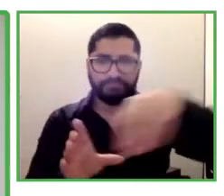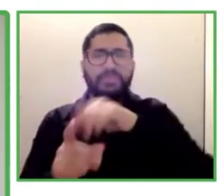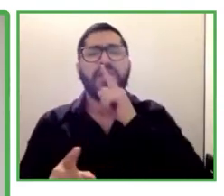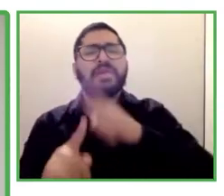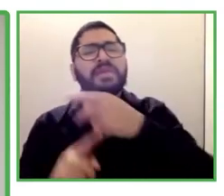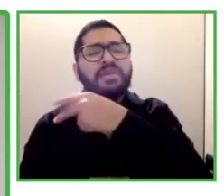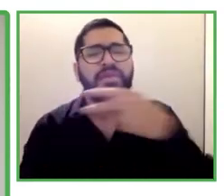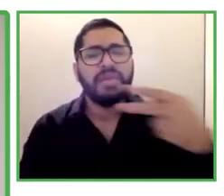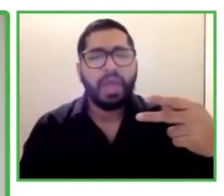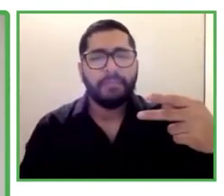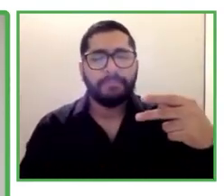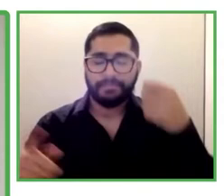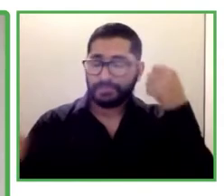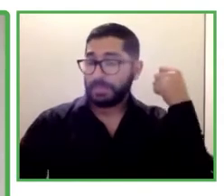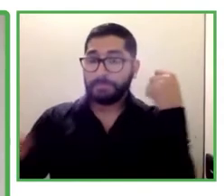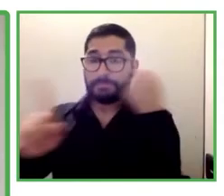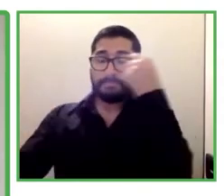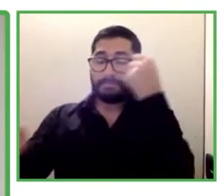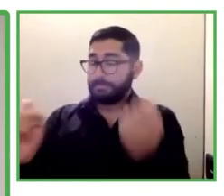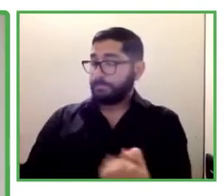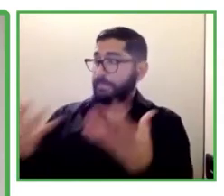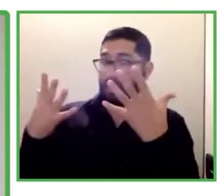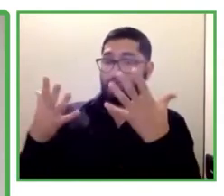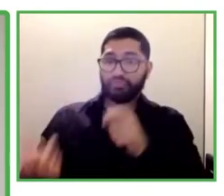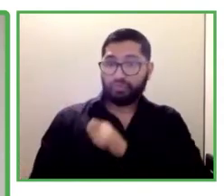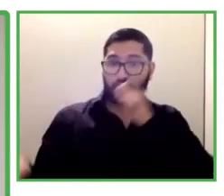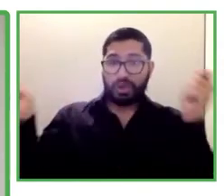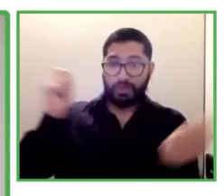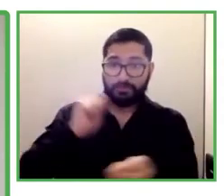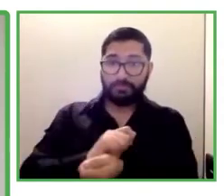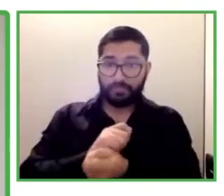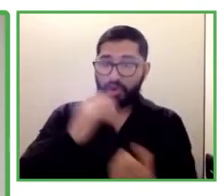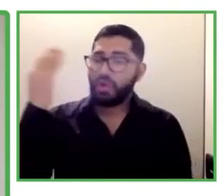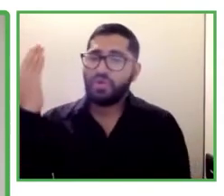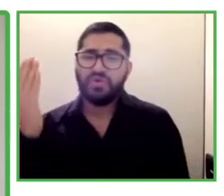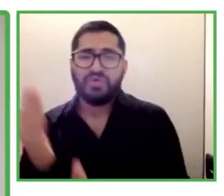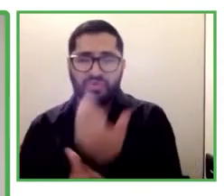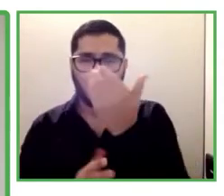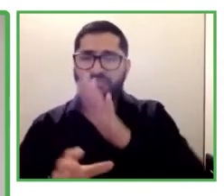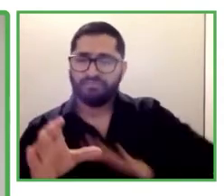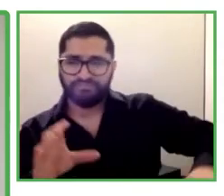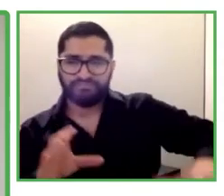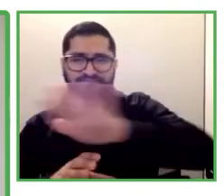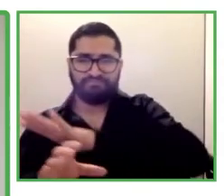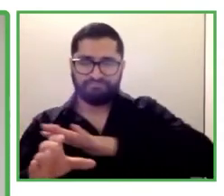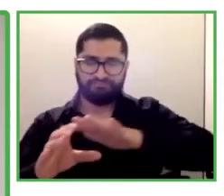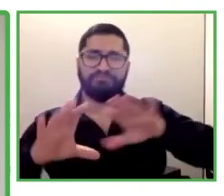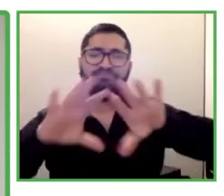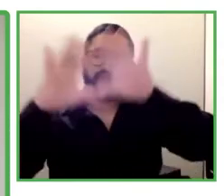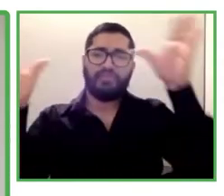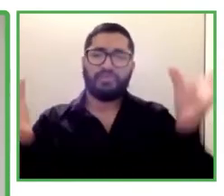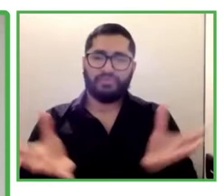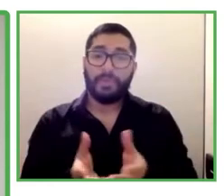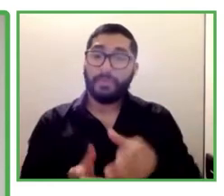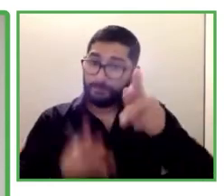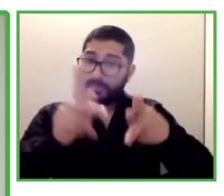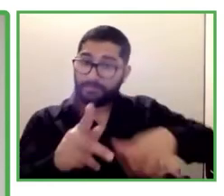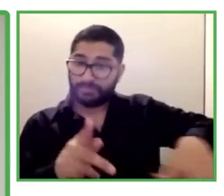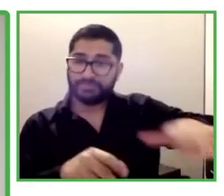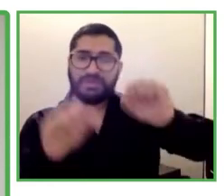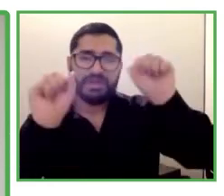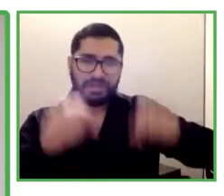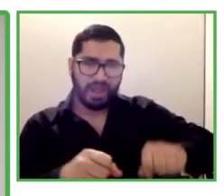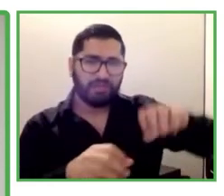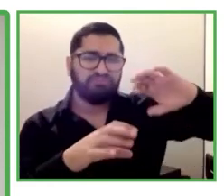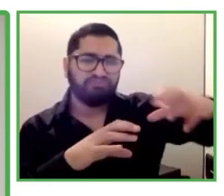donde son necesitadas y donde son requeridas por actores locales. Entonces se trata de replicar lo que funciona en vez de